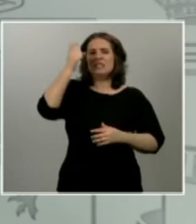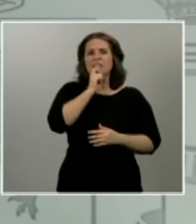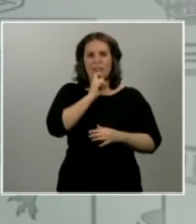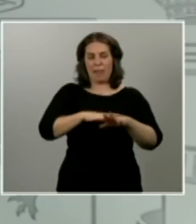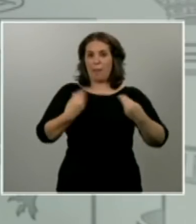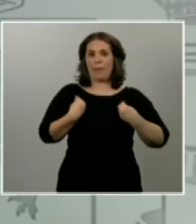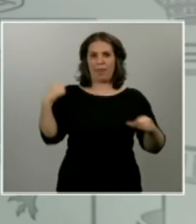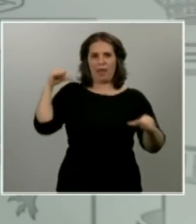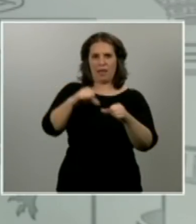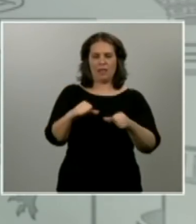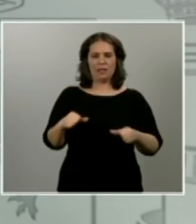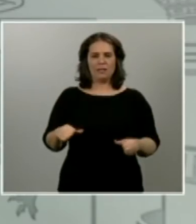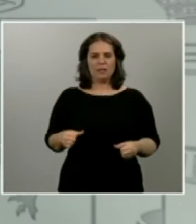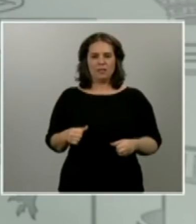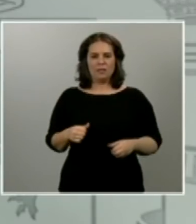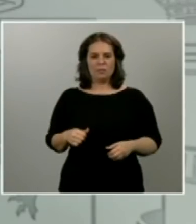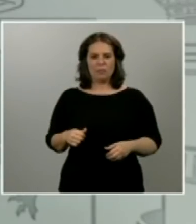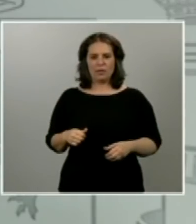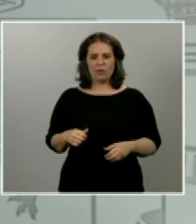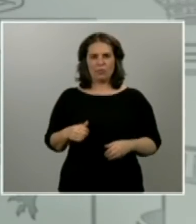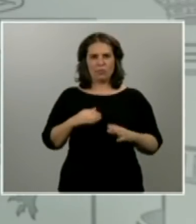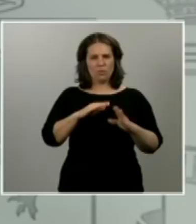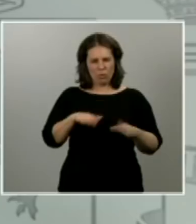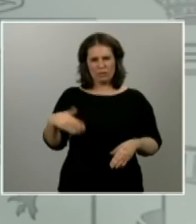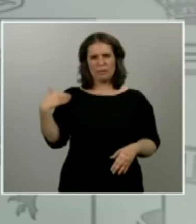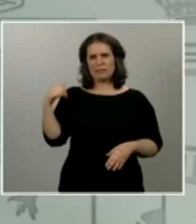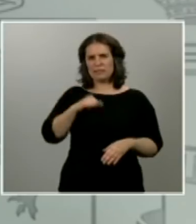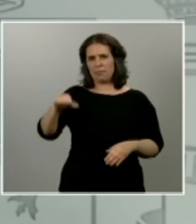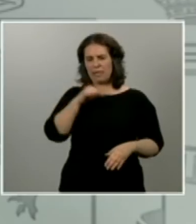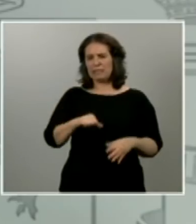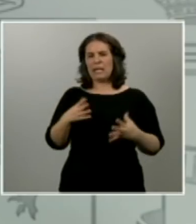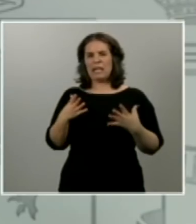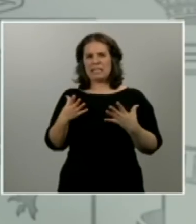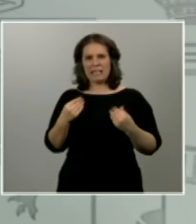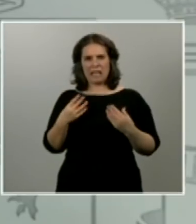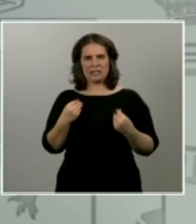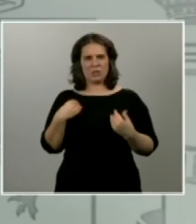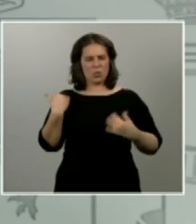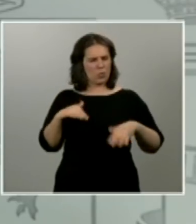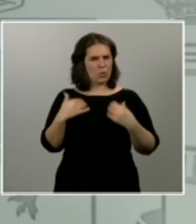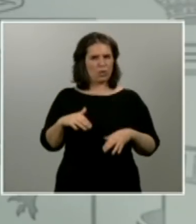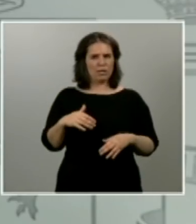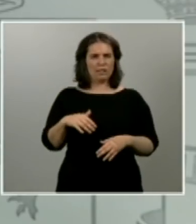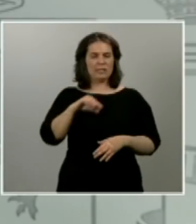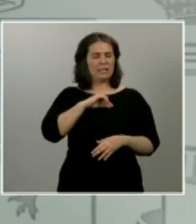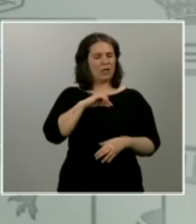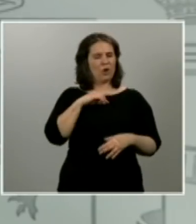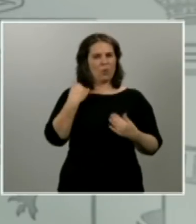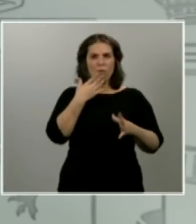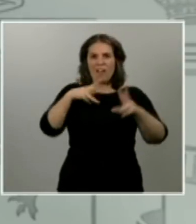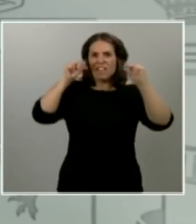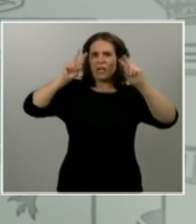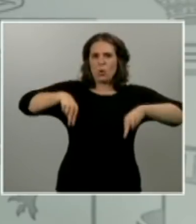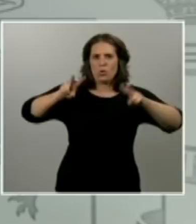últimas semanas, tan intensas que nos han parecido eternas cuando las íbamos atravesando, tenemos